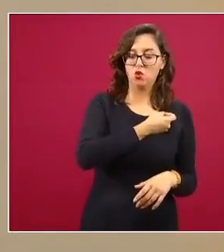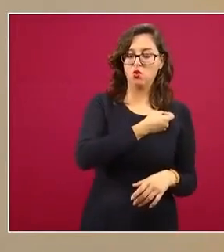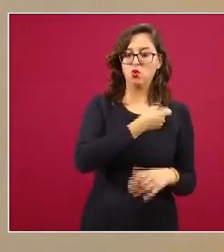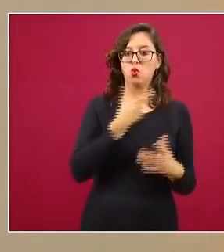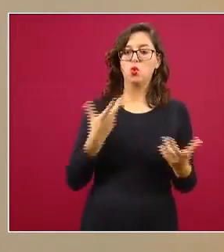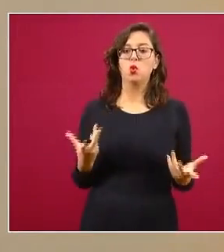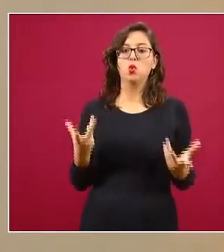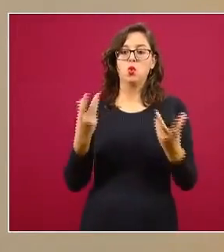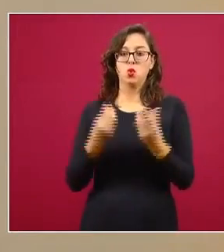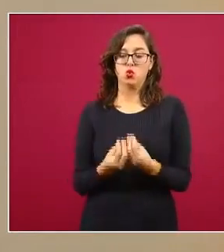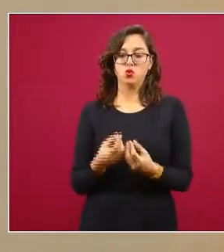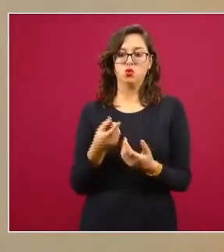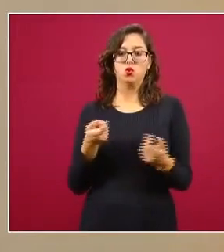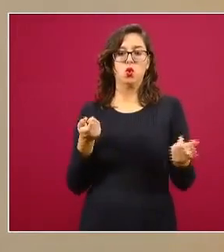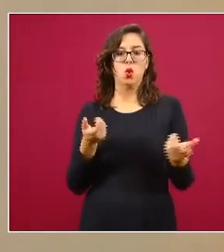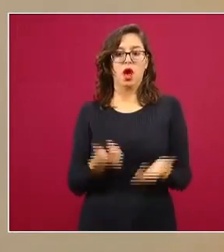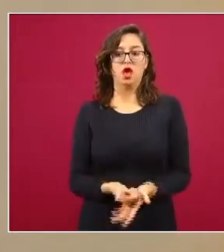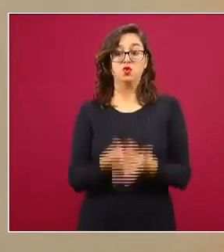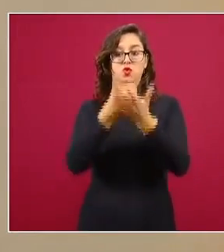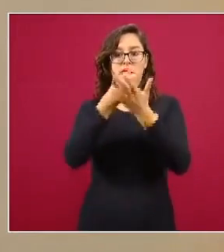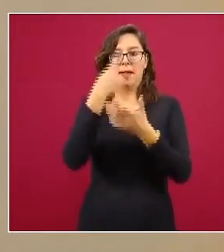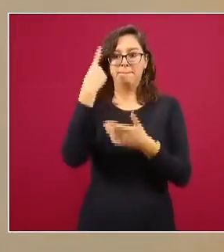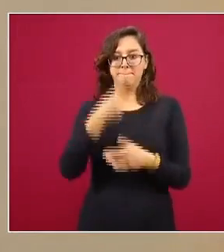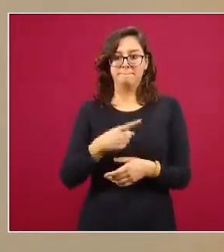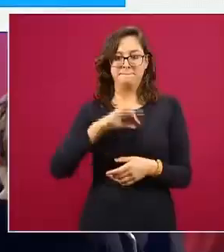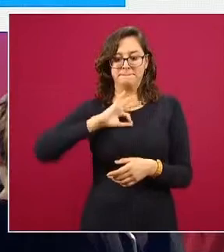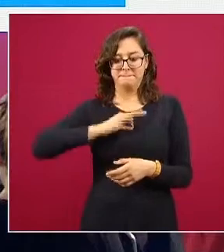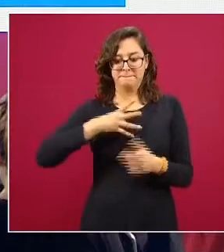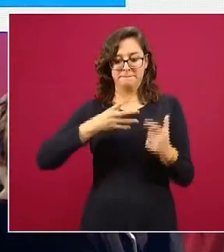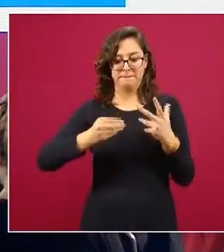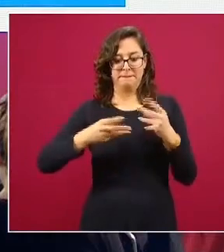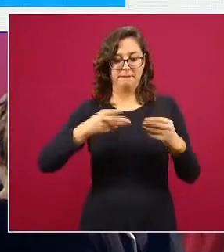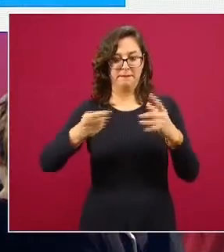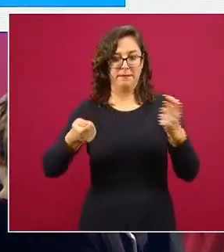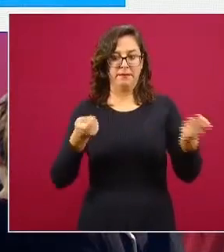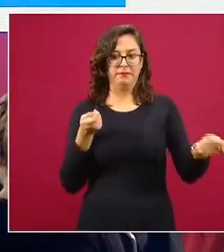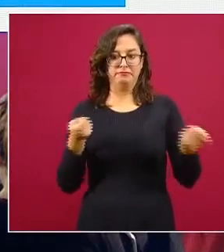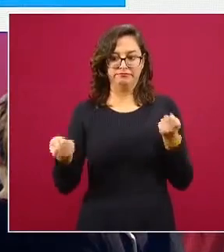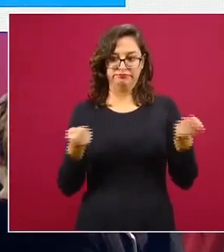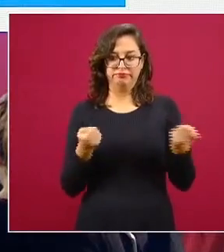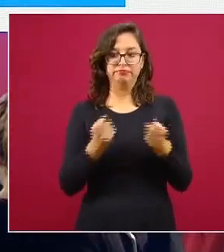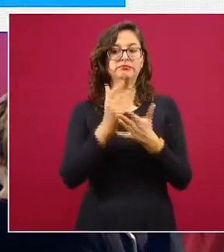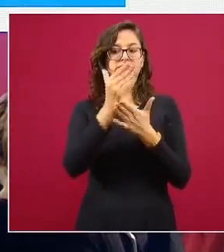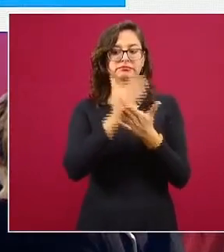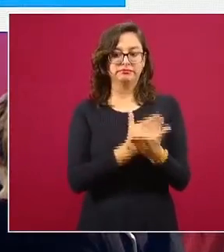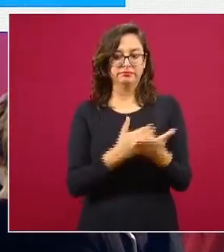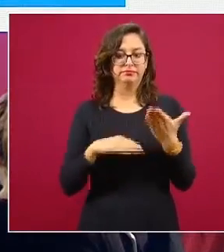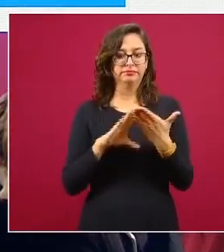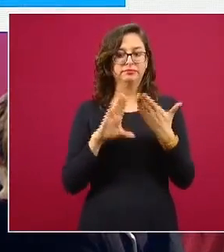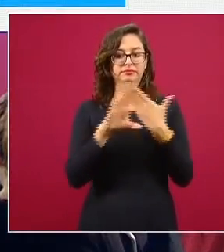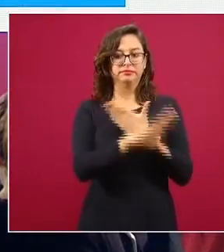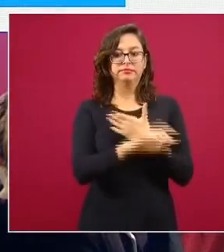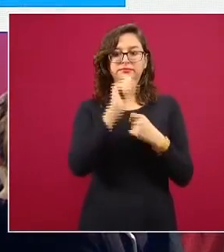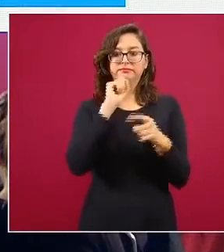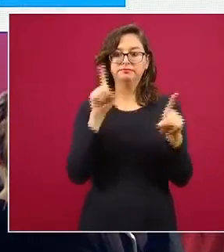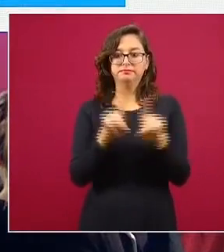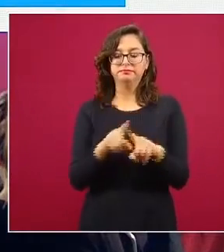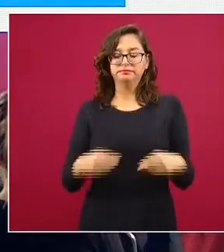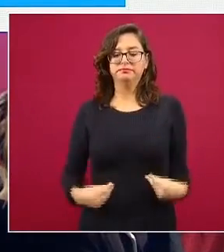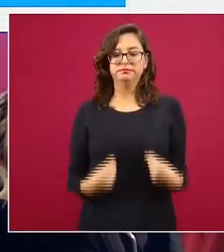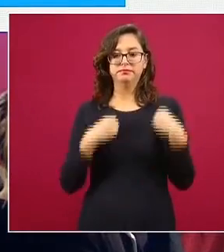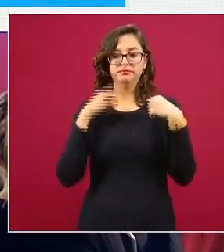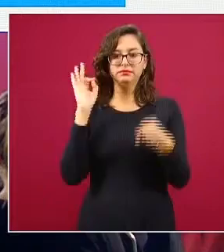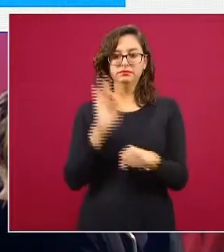acompañadas para contener o mitigar los efectos de la pandemia y también para salvar vidas.